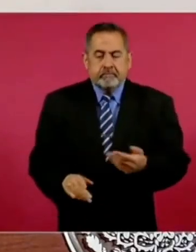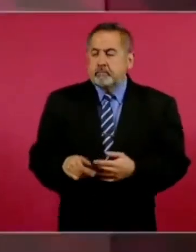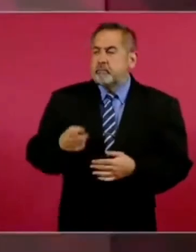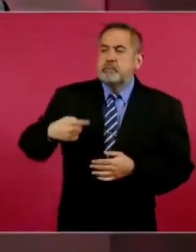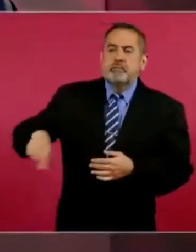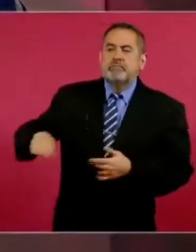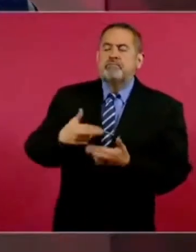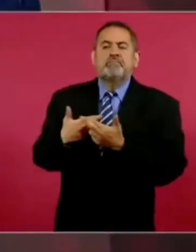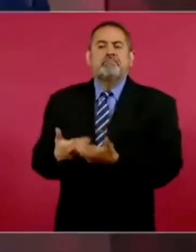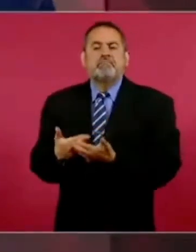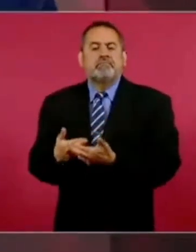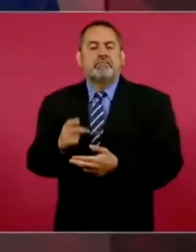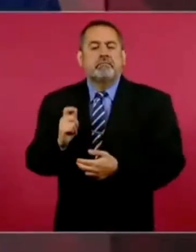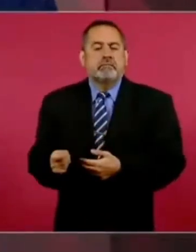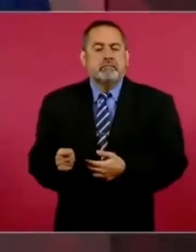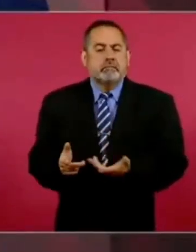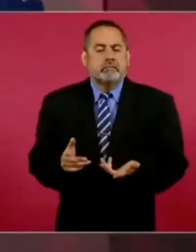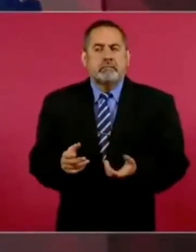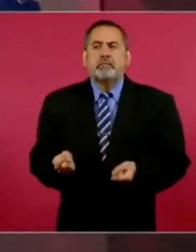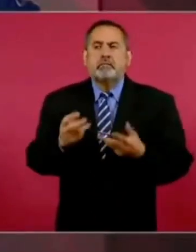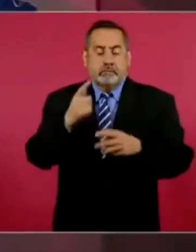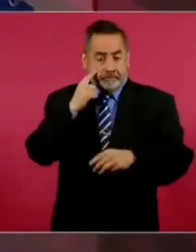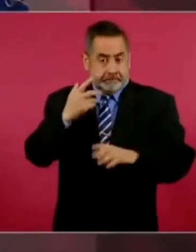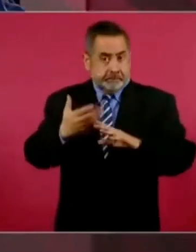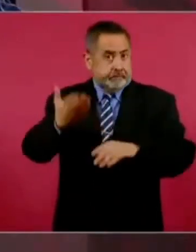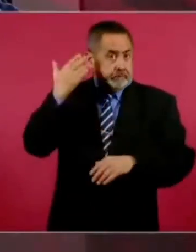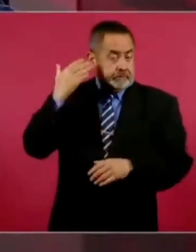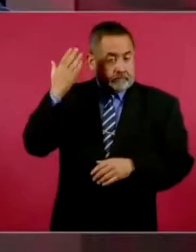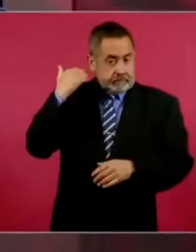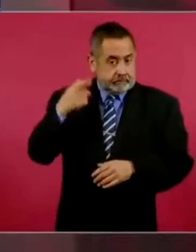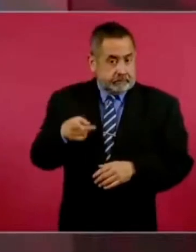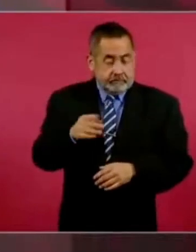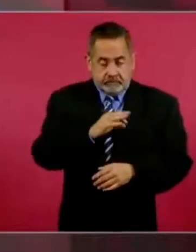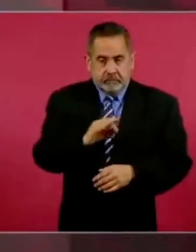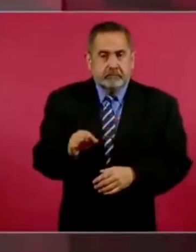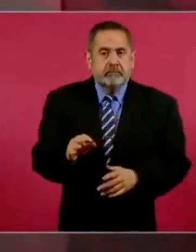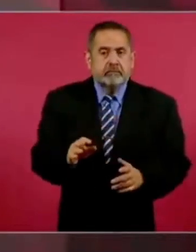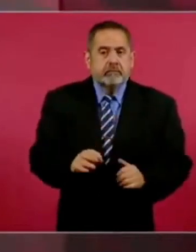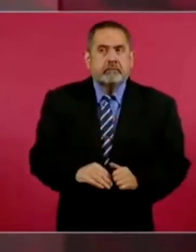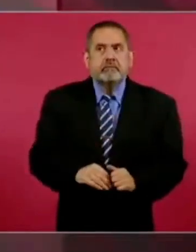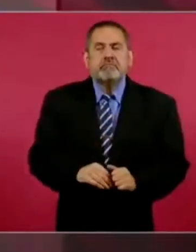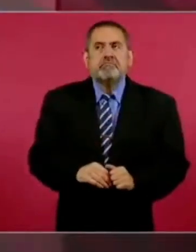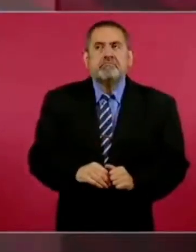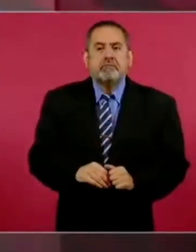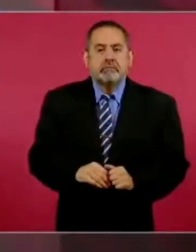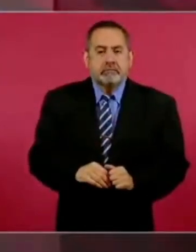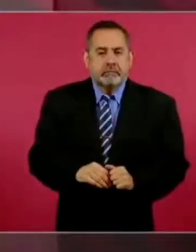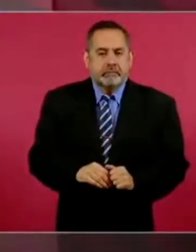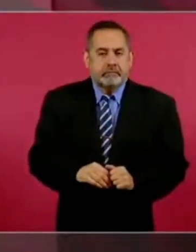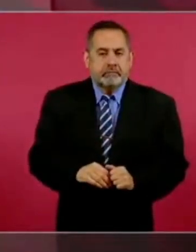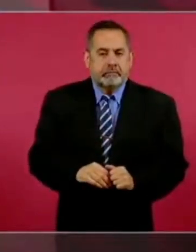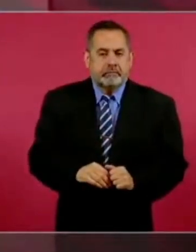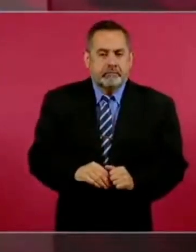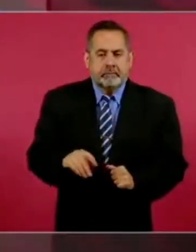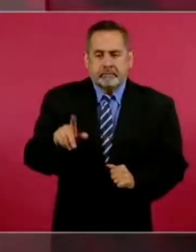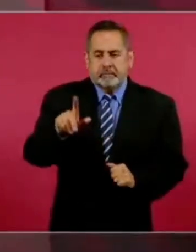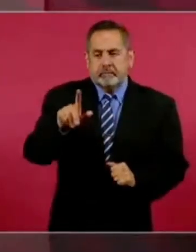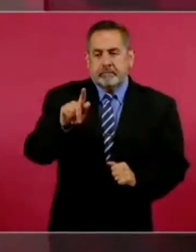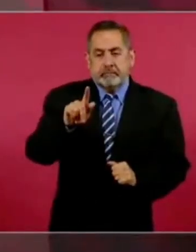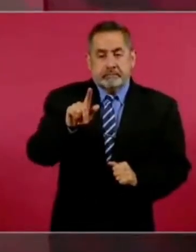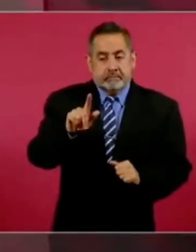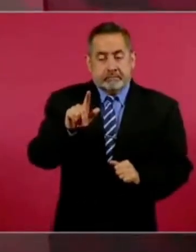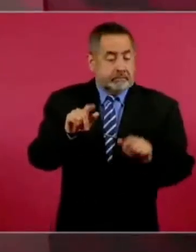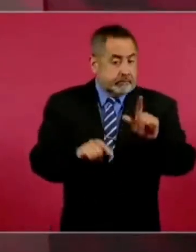a comprar como el 75